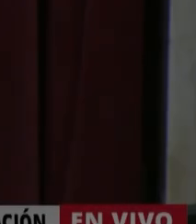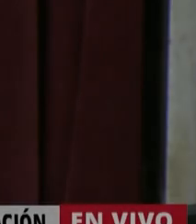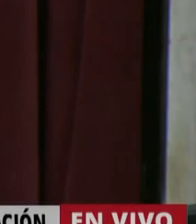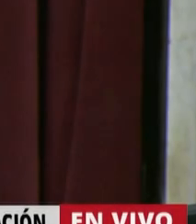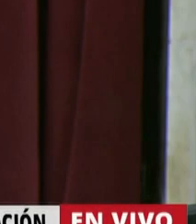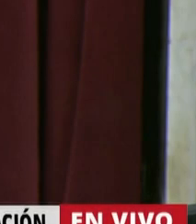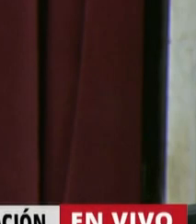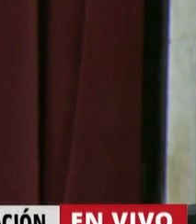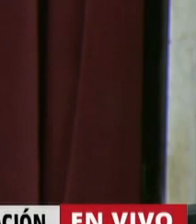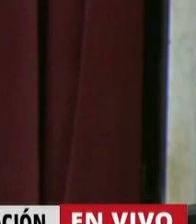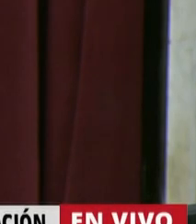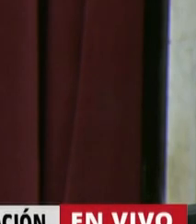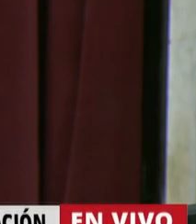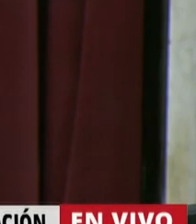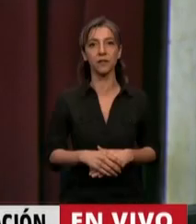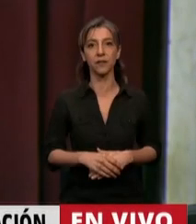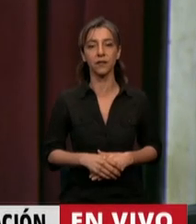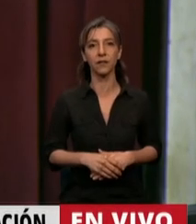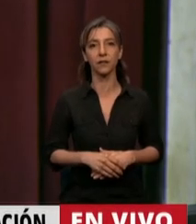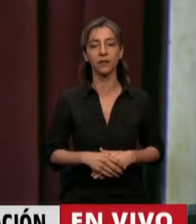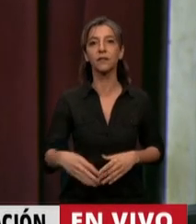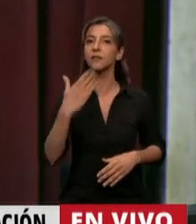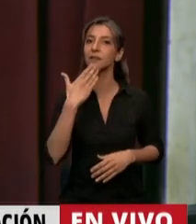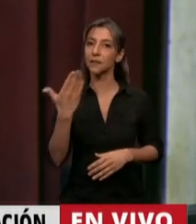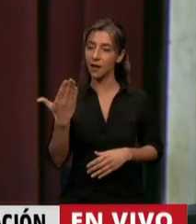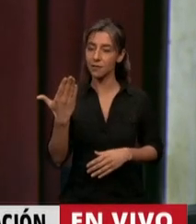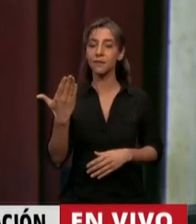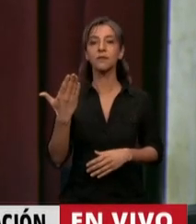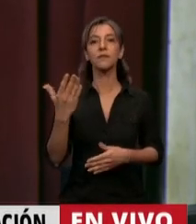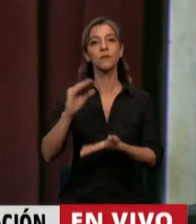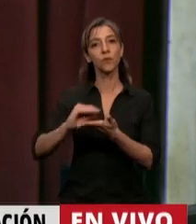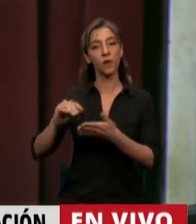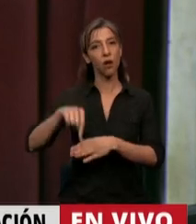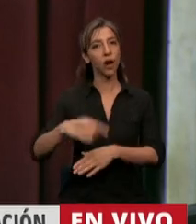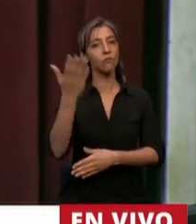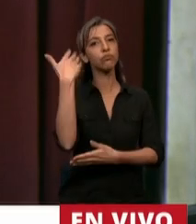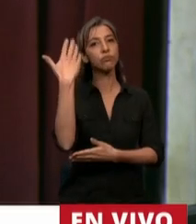En el uso de la palabra, la diputada Silvia Lospenato.